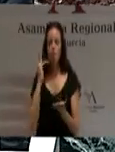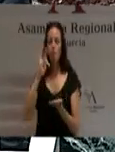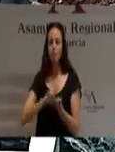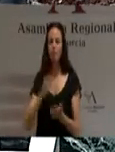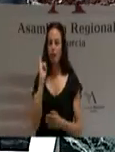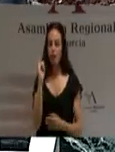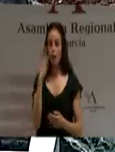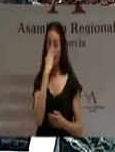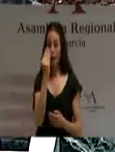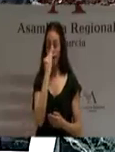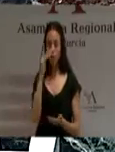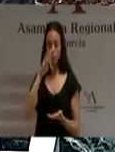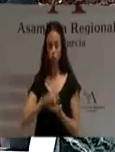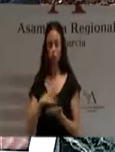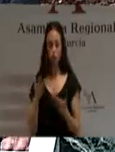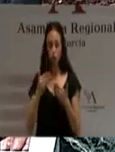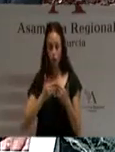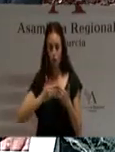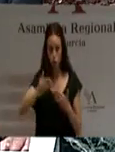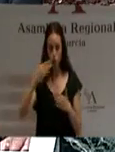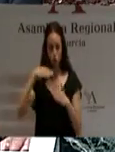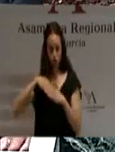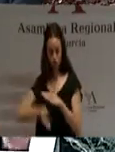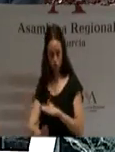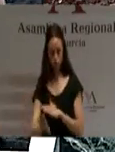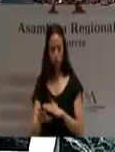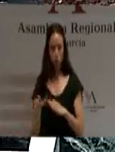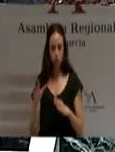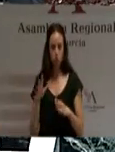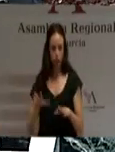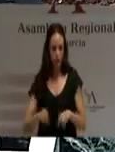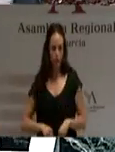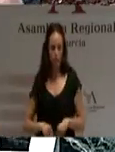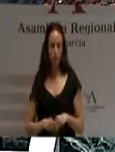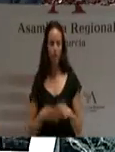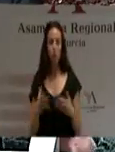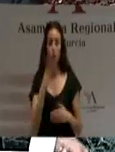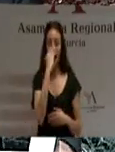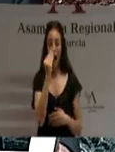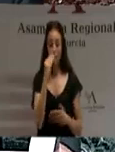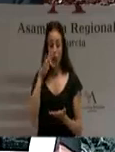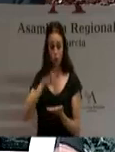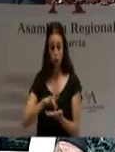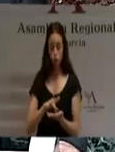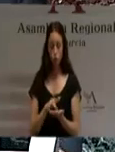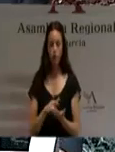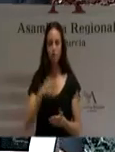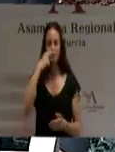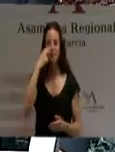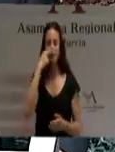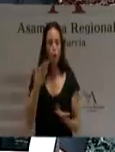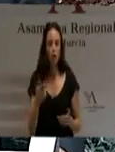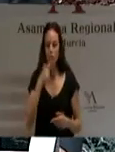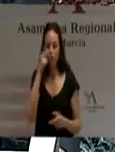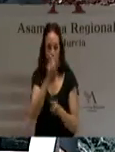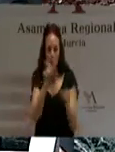AVE de alta velocidad sin renunciar en el futuro al soterramiento de las vías. Pero la llegada del AVE en interés más necesitado, que es el intergeneral, de